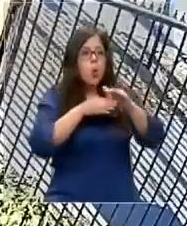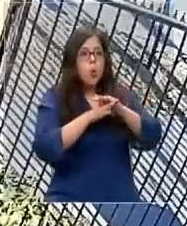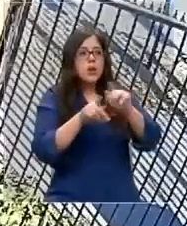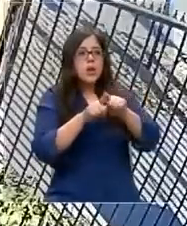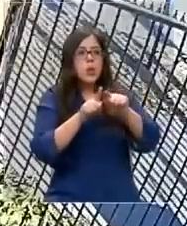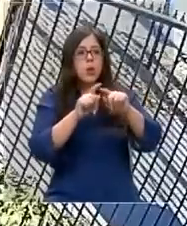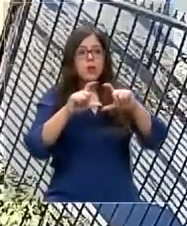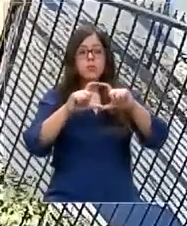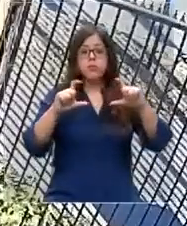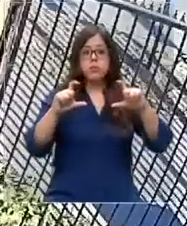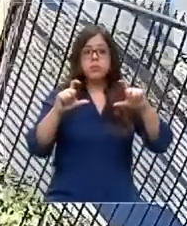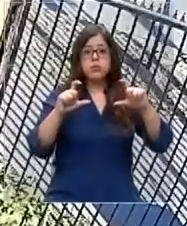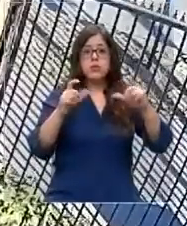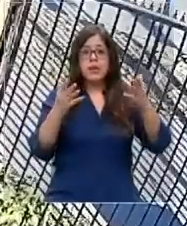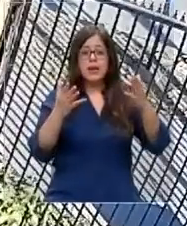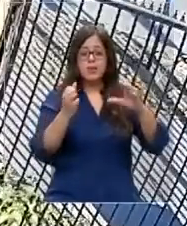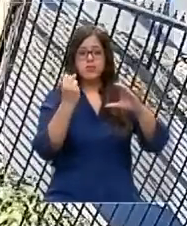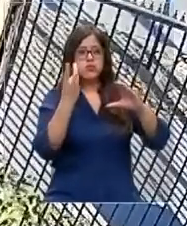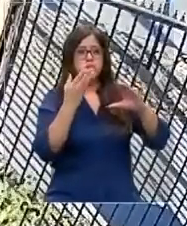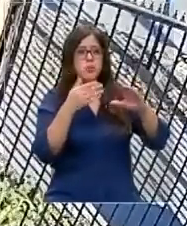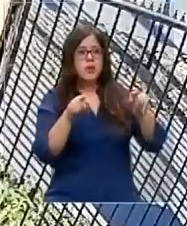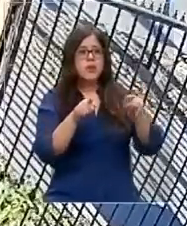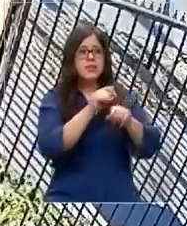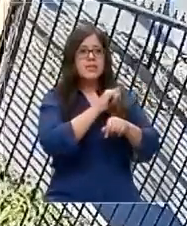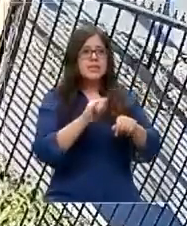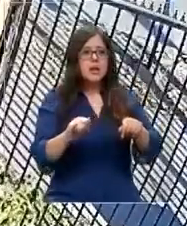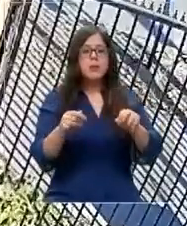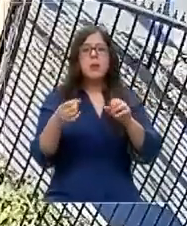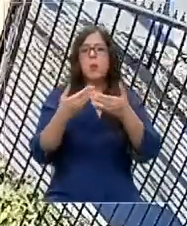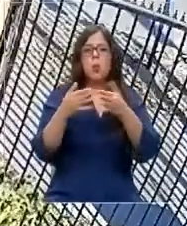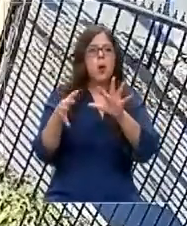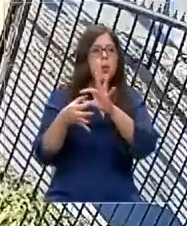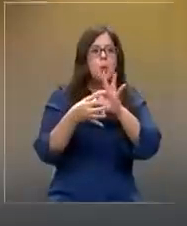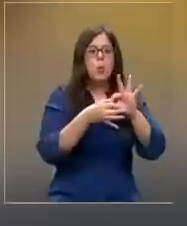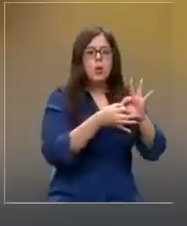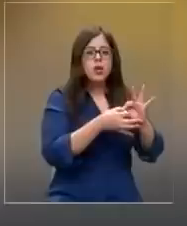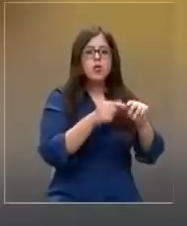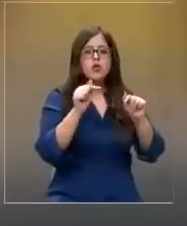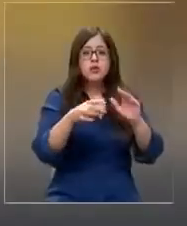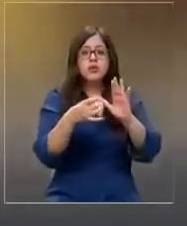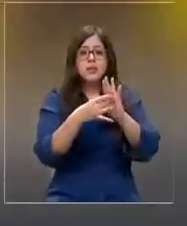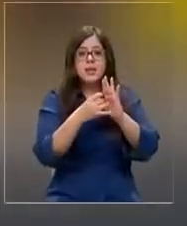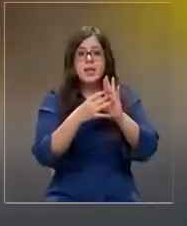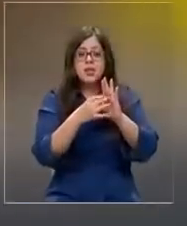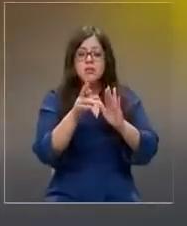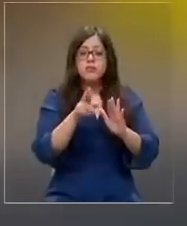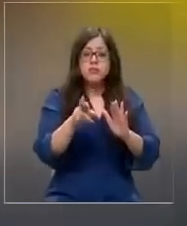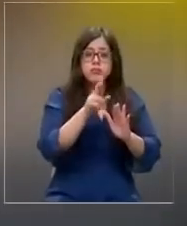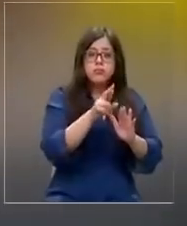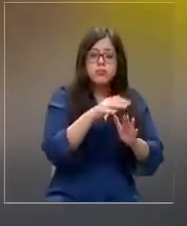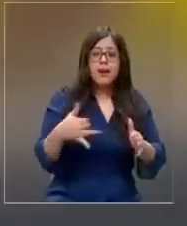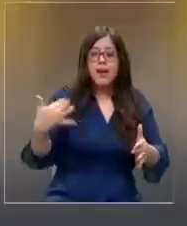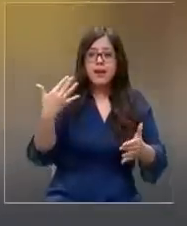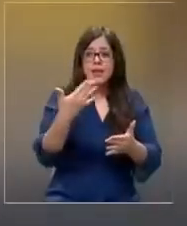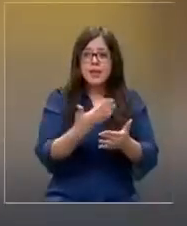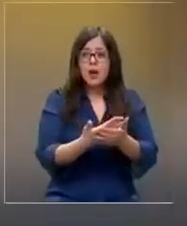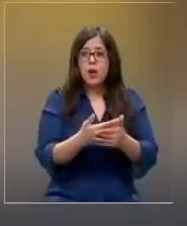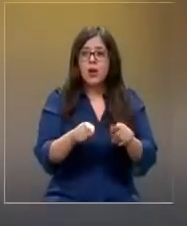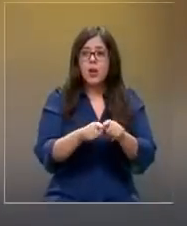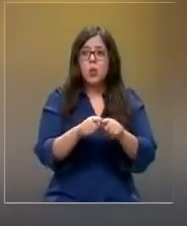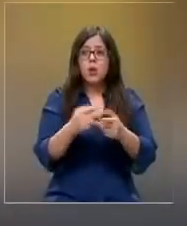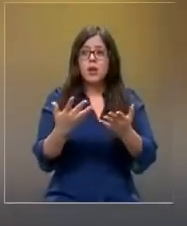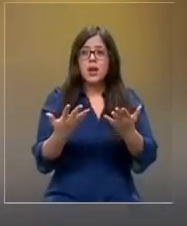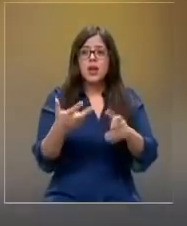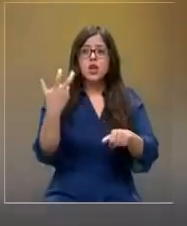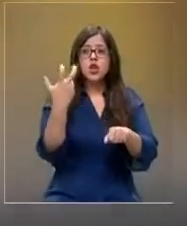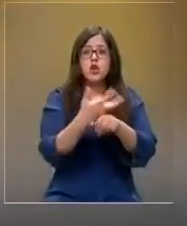placas patentes de la identidad del vehículo, siempre será por alguna razón. Entre los delitos más cometidos en el último tiempo, como los robos de